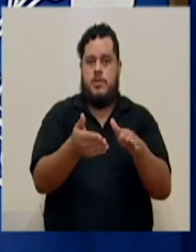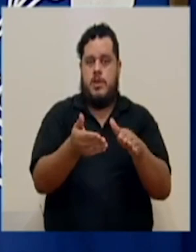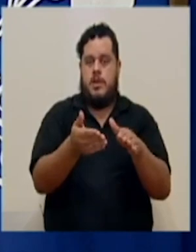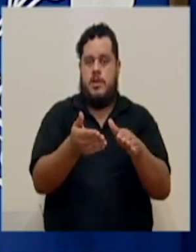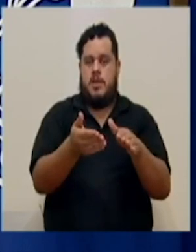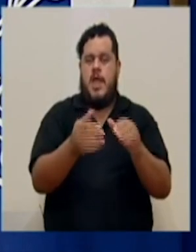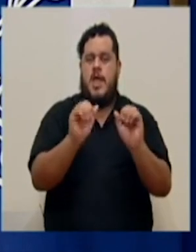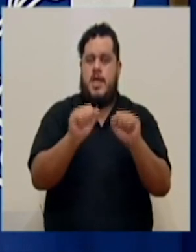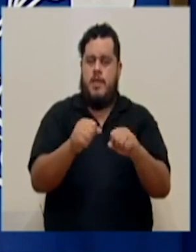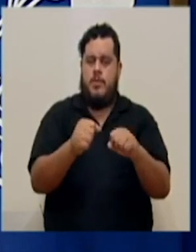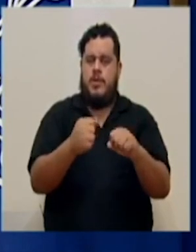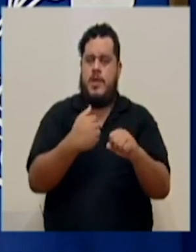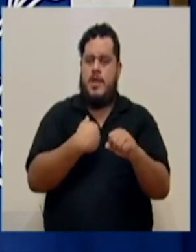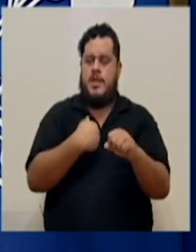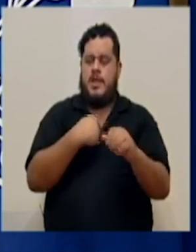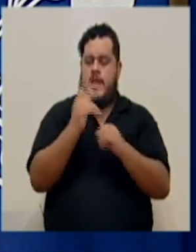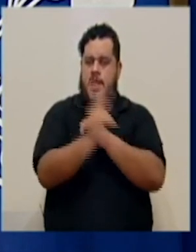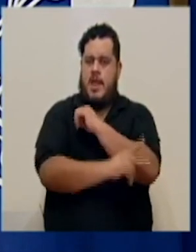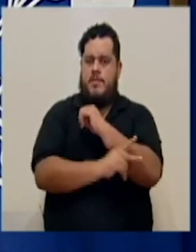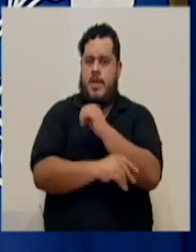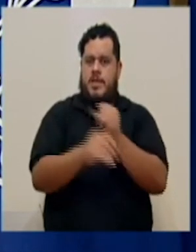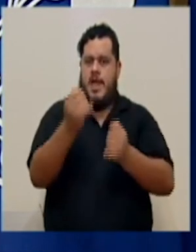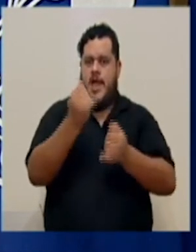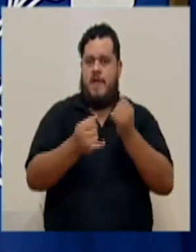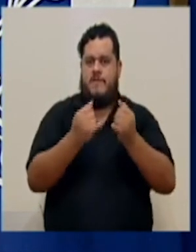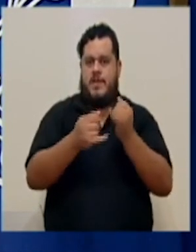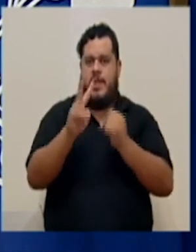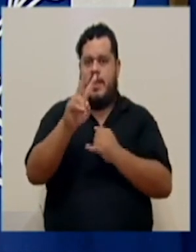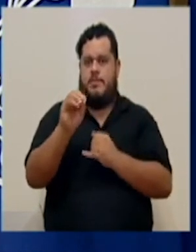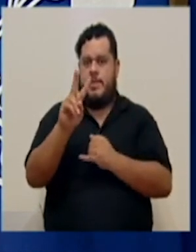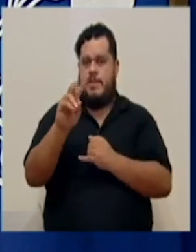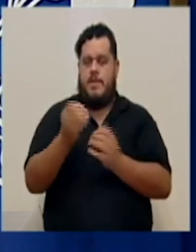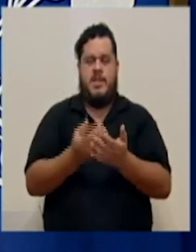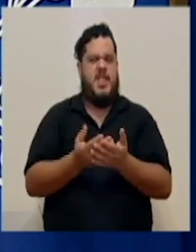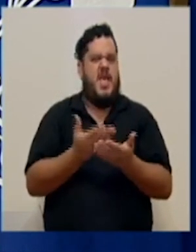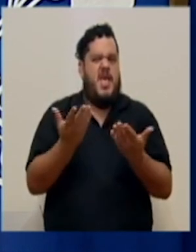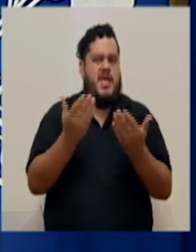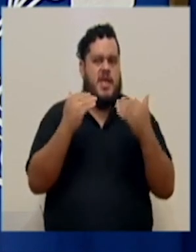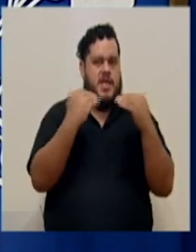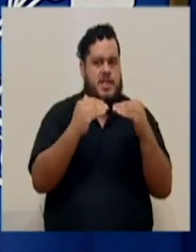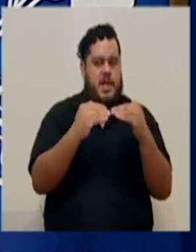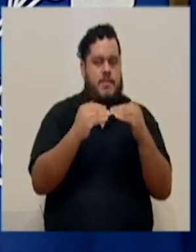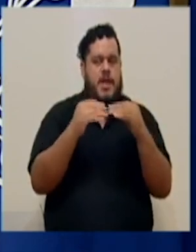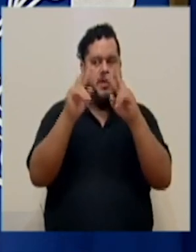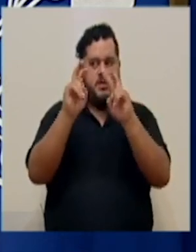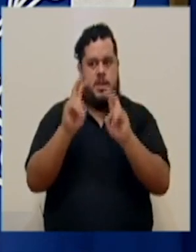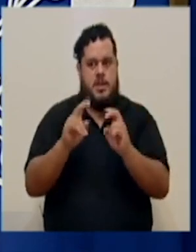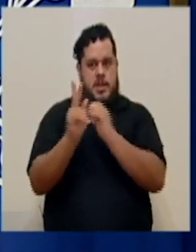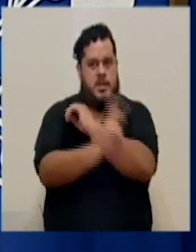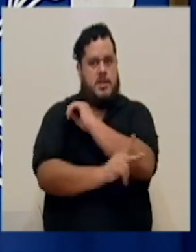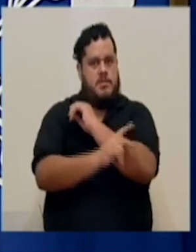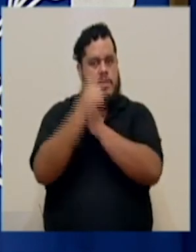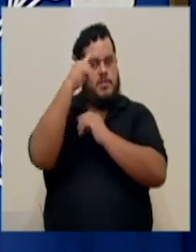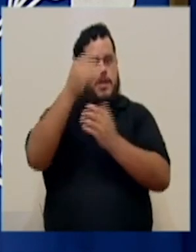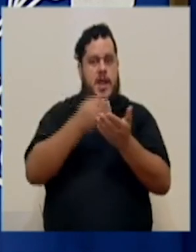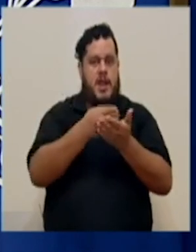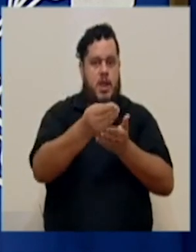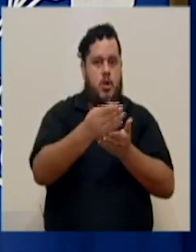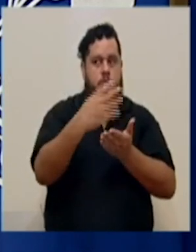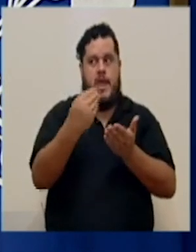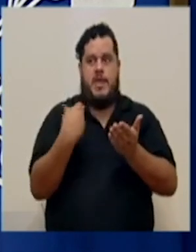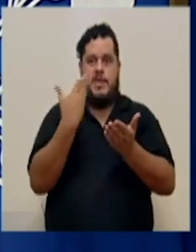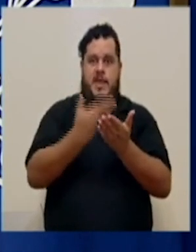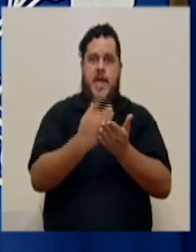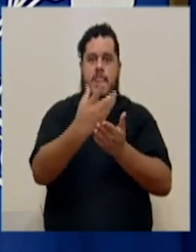que podrían tener el país al finalizar el 2020? ¿En qué etapa está el análisis país para la compra y llegada de una